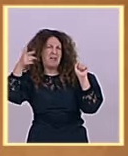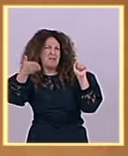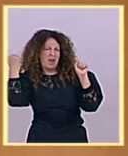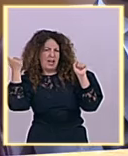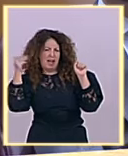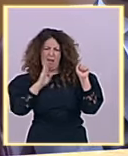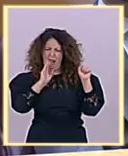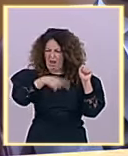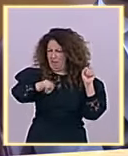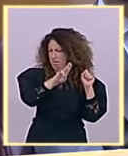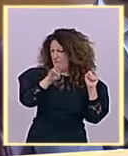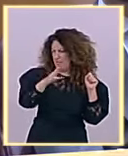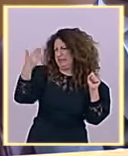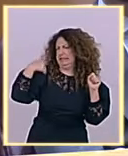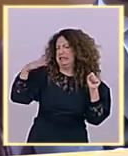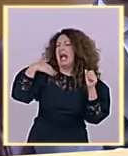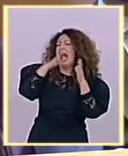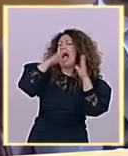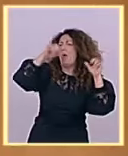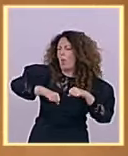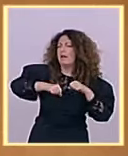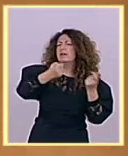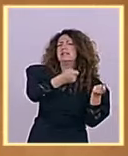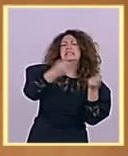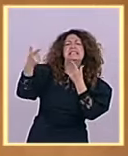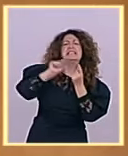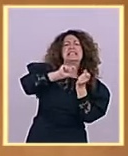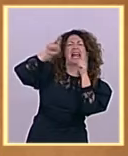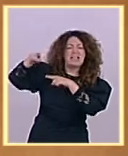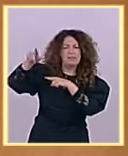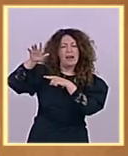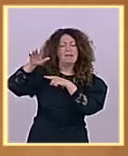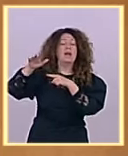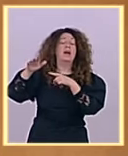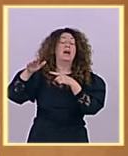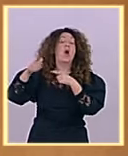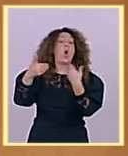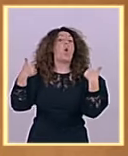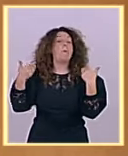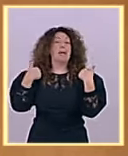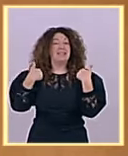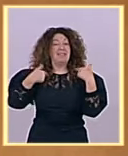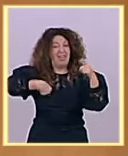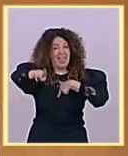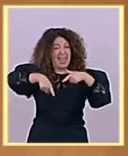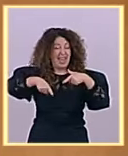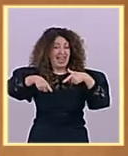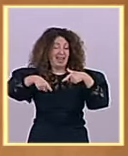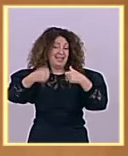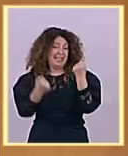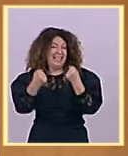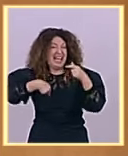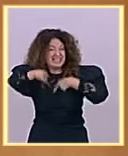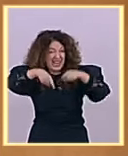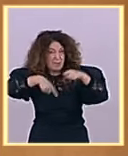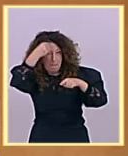comunidad foral de las competencias de tráfico, ¿pensaron ustedes en la Guardia Civil de Navarra? Cuando Unión del Pueblo Navarro así